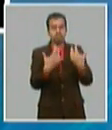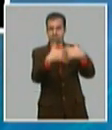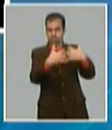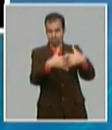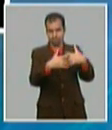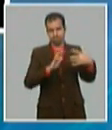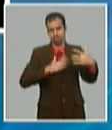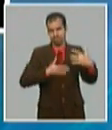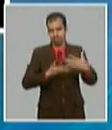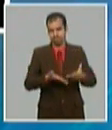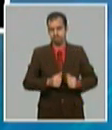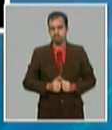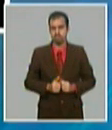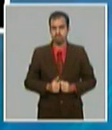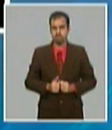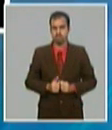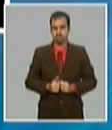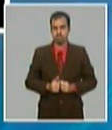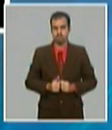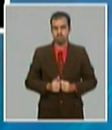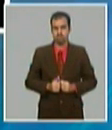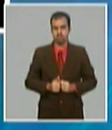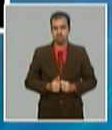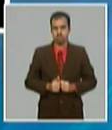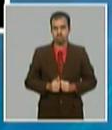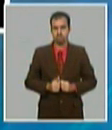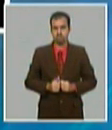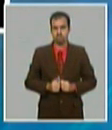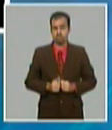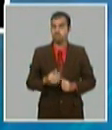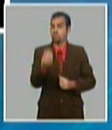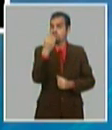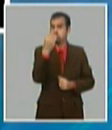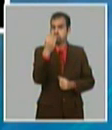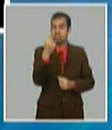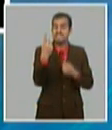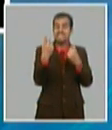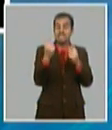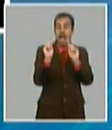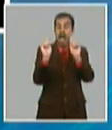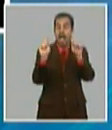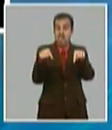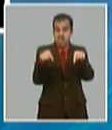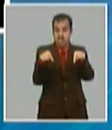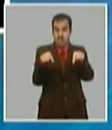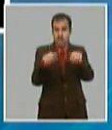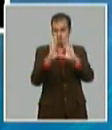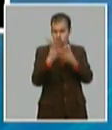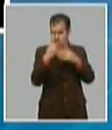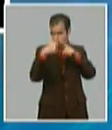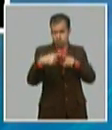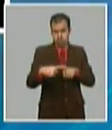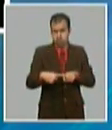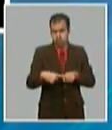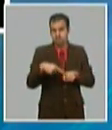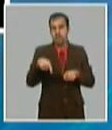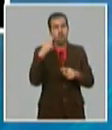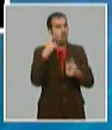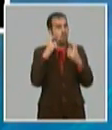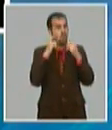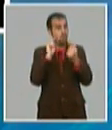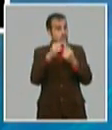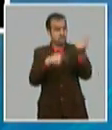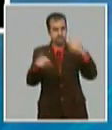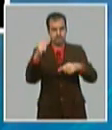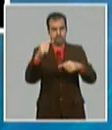asegurar los productos de primera necesidad de la población, priorizar las exportaciones que incluye la